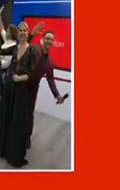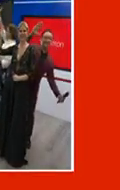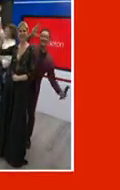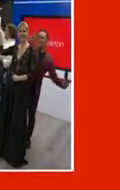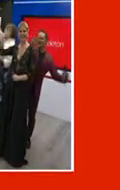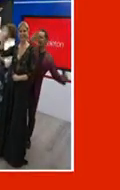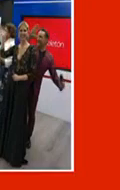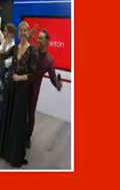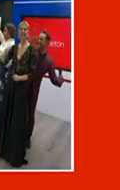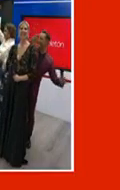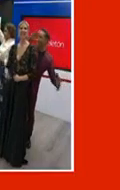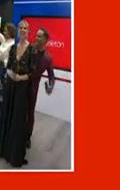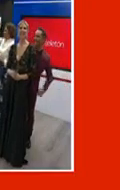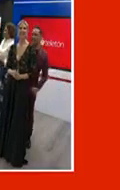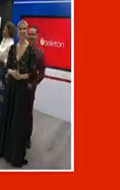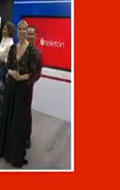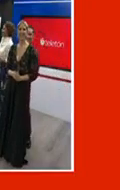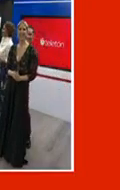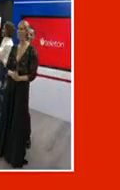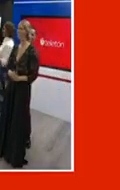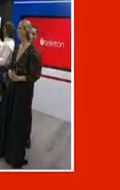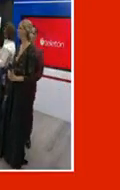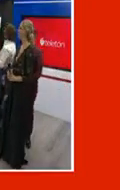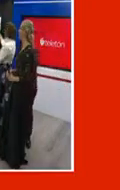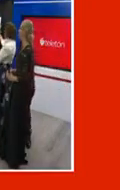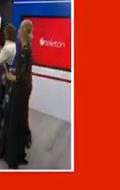tecnología nos Gracias a ti, por tanto.